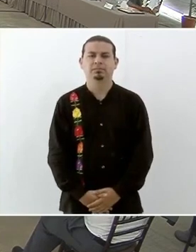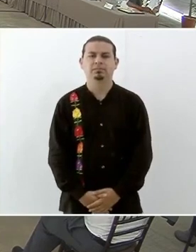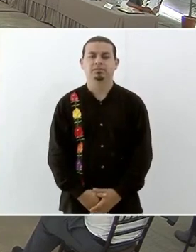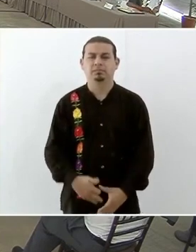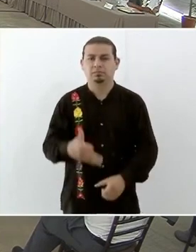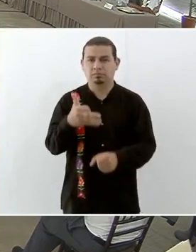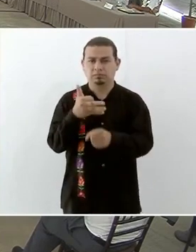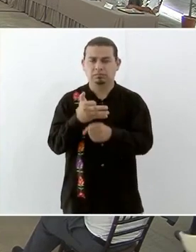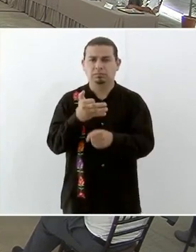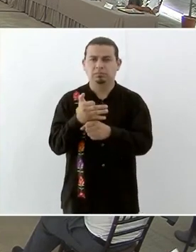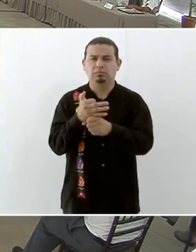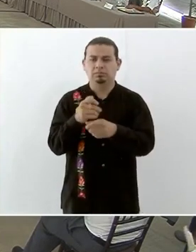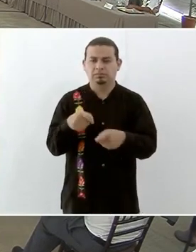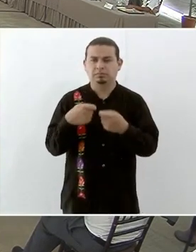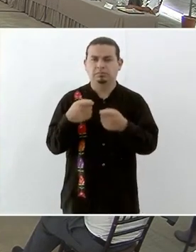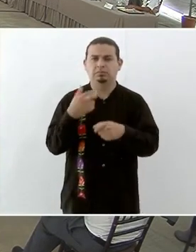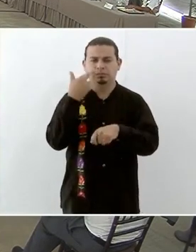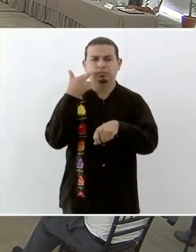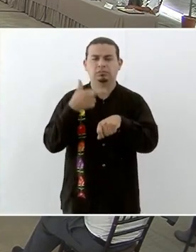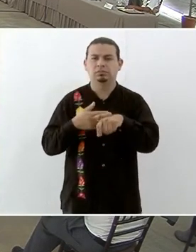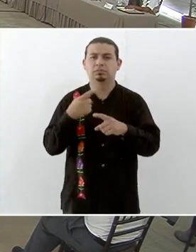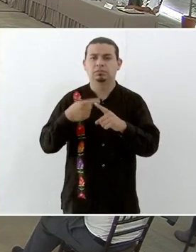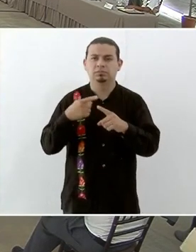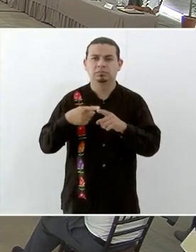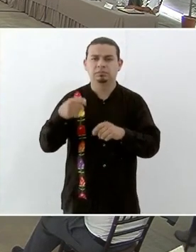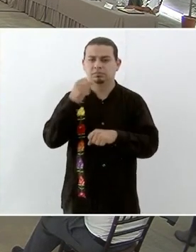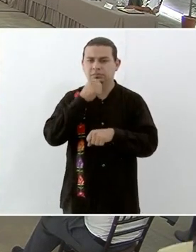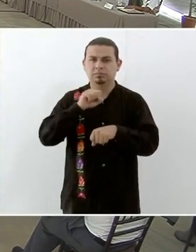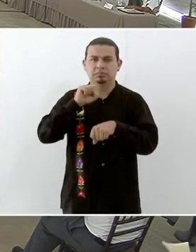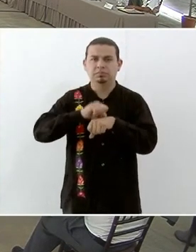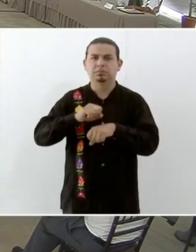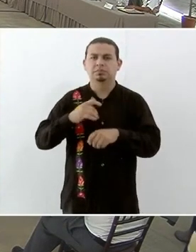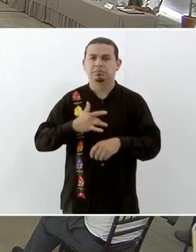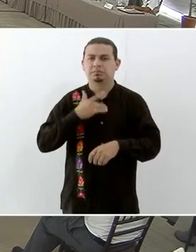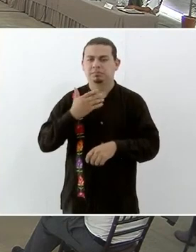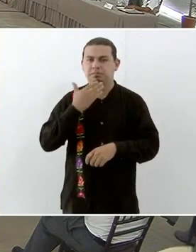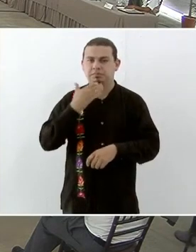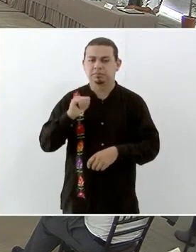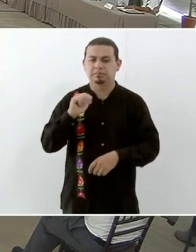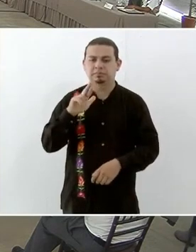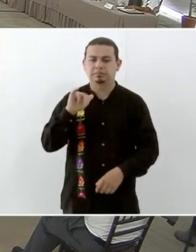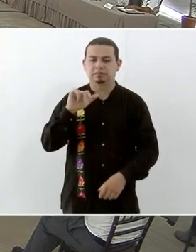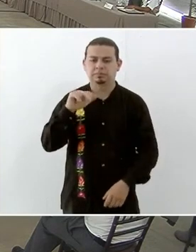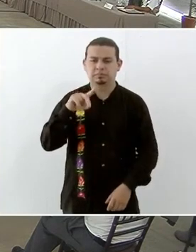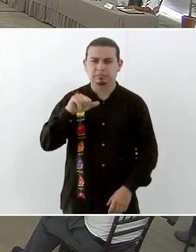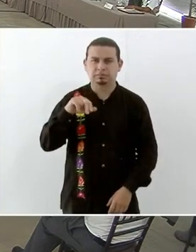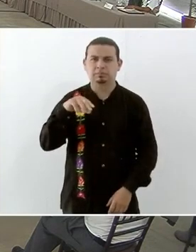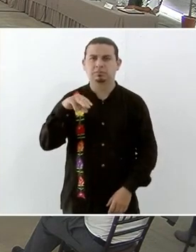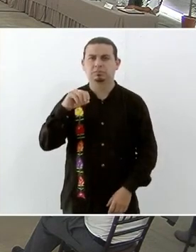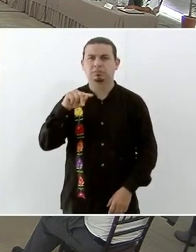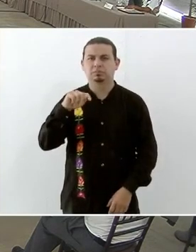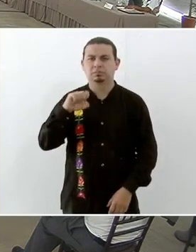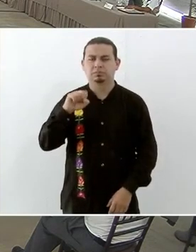A continuación, hace uso de la palabra la secretaria de Bienestar, Ariadna Montiel Reyes.